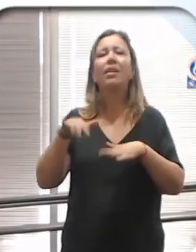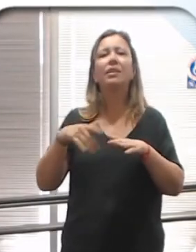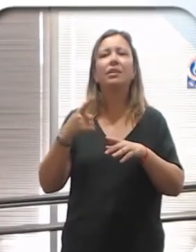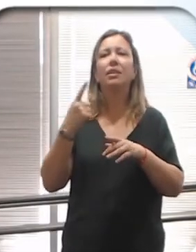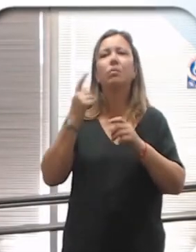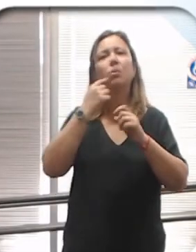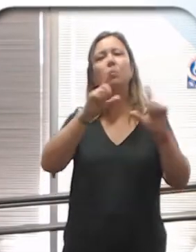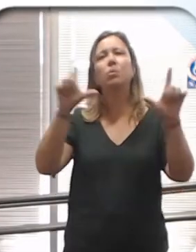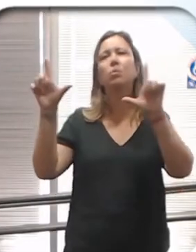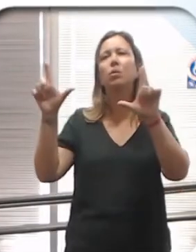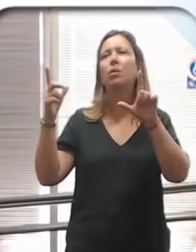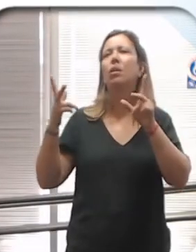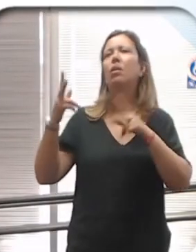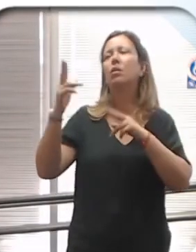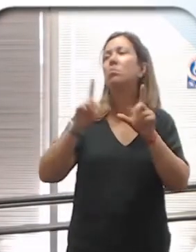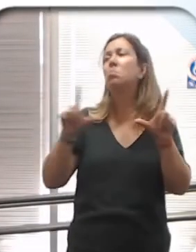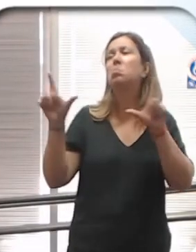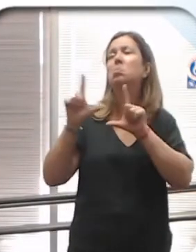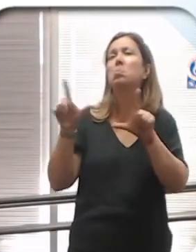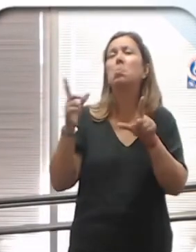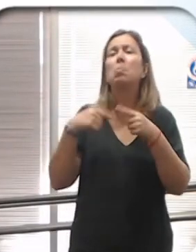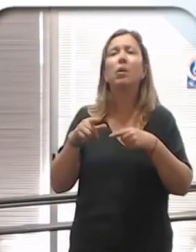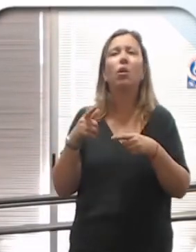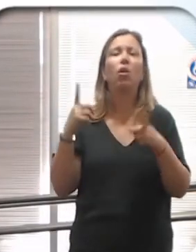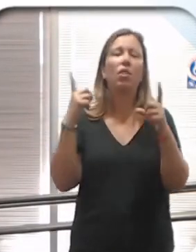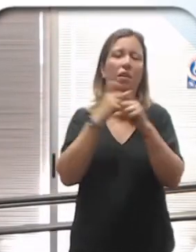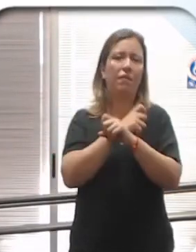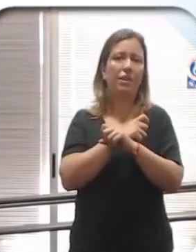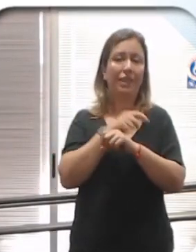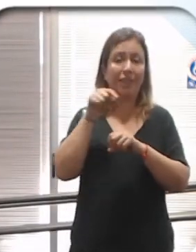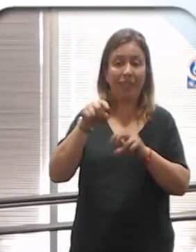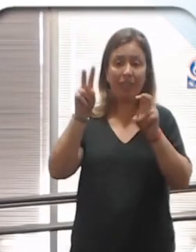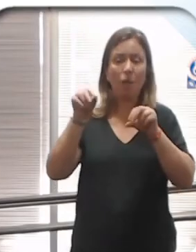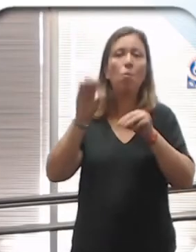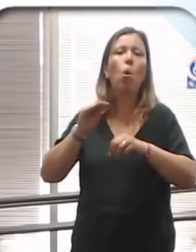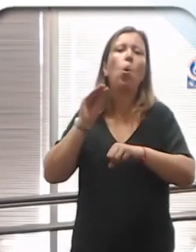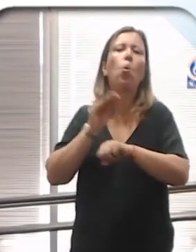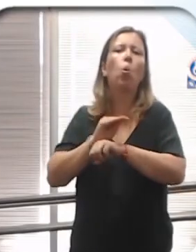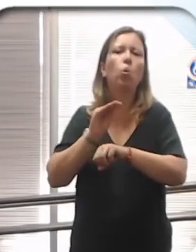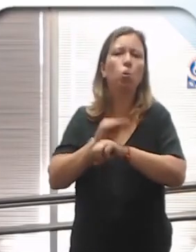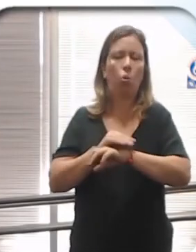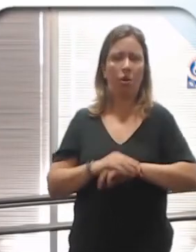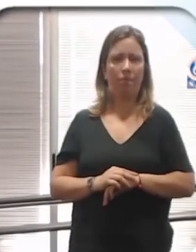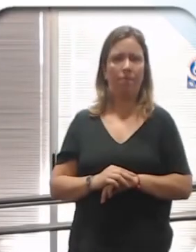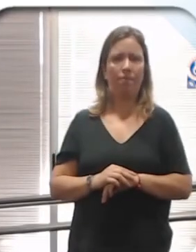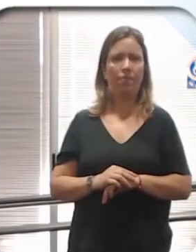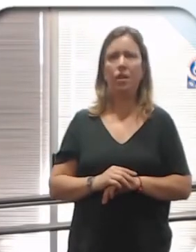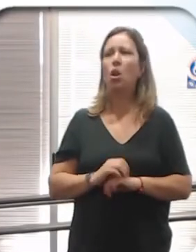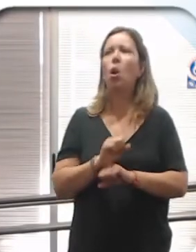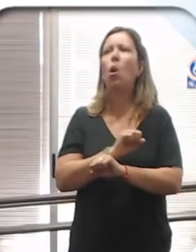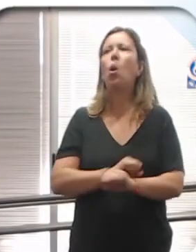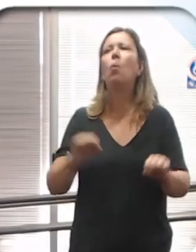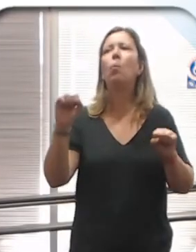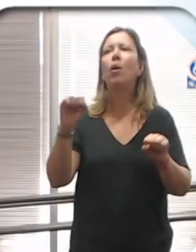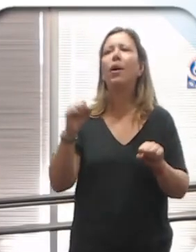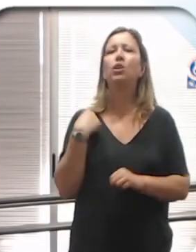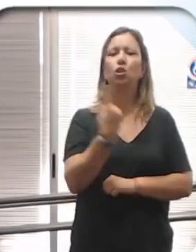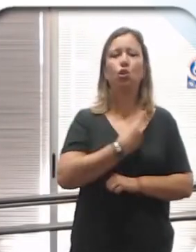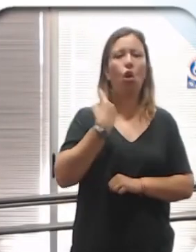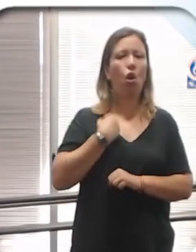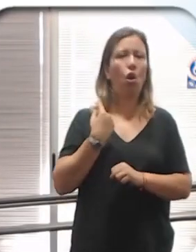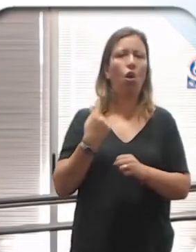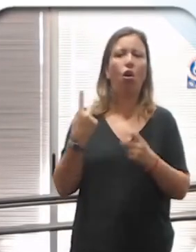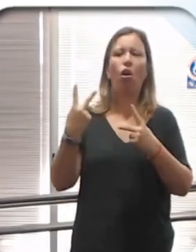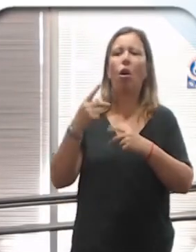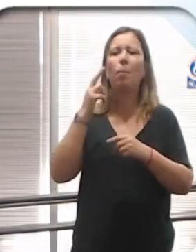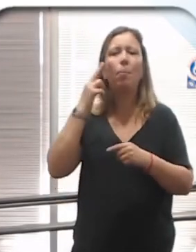una diapositiva, se recorta algo, pero cuesta mucho. Esto es un tema cultural, no lo podemos resolver individualmente, no